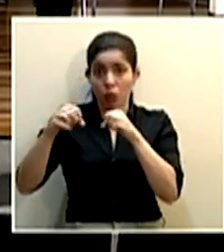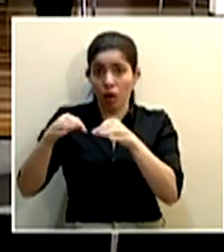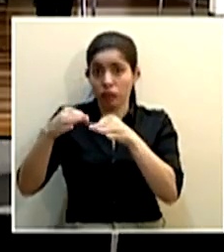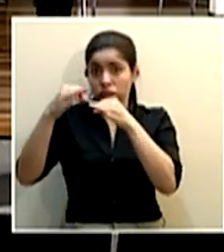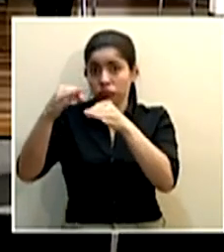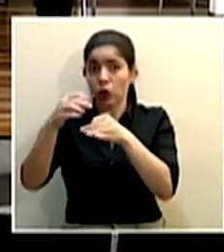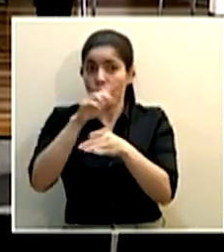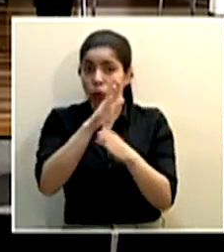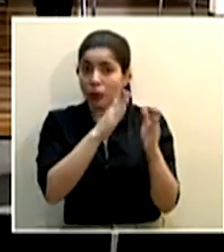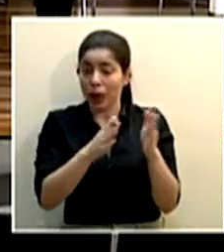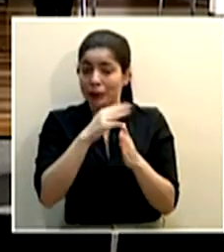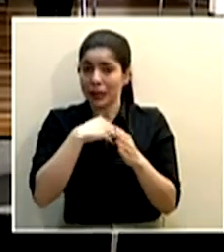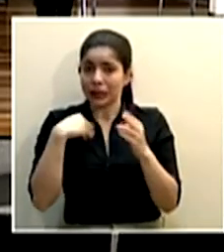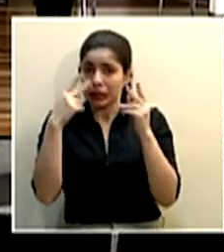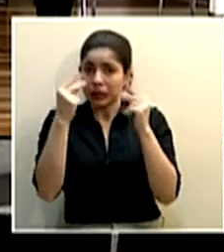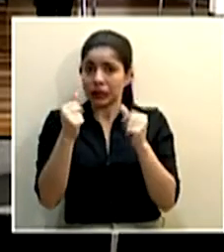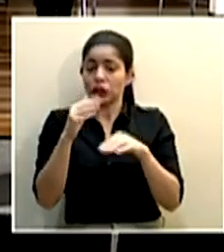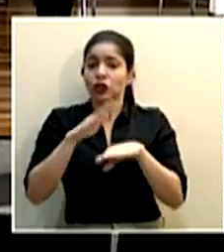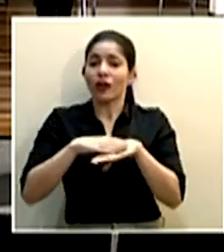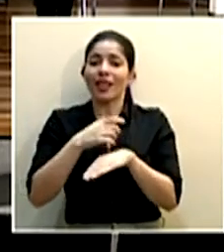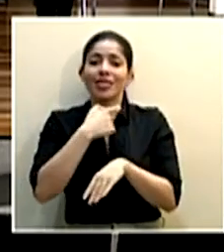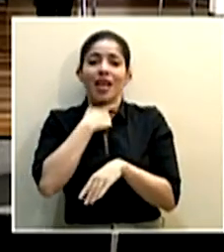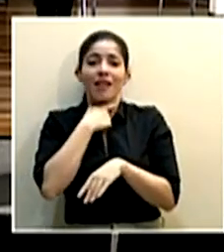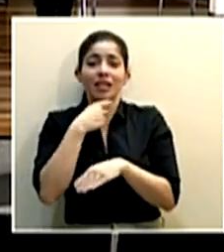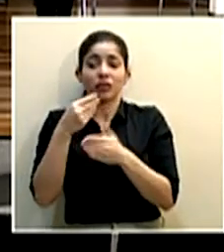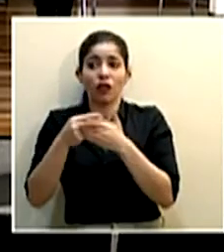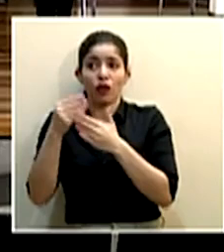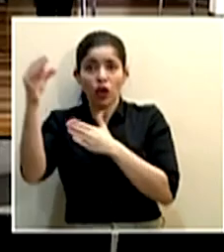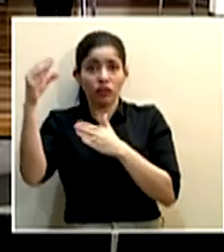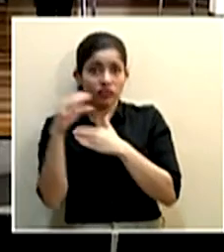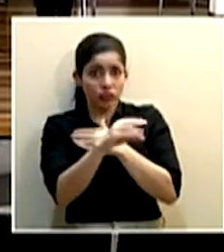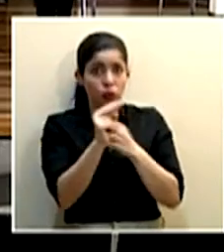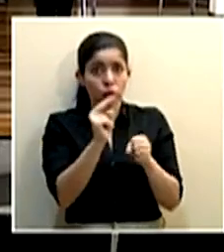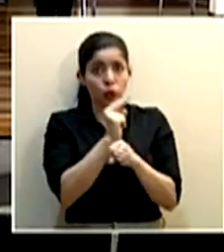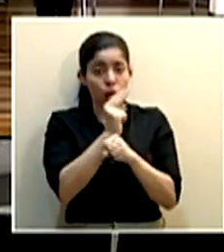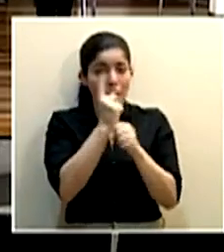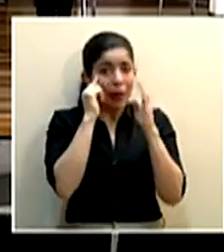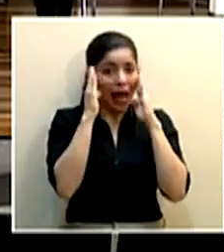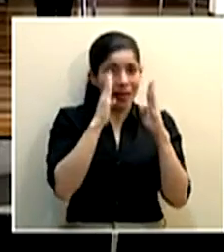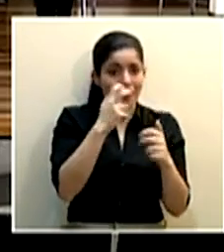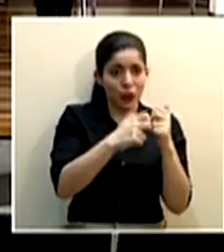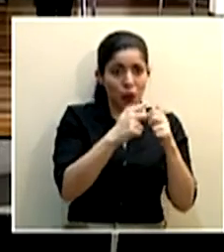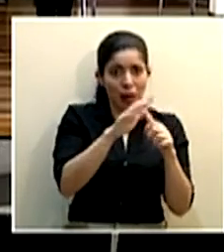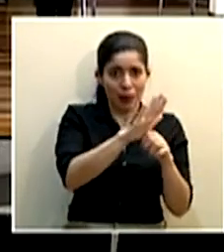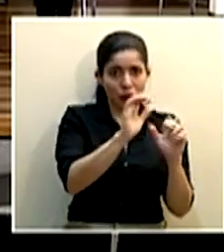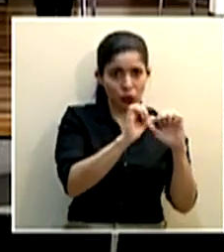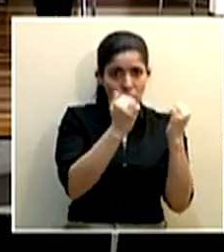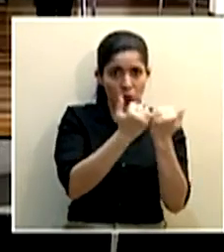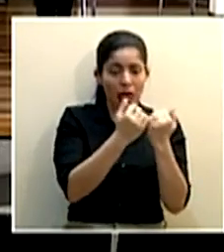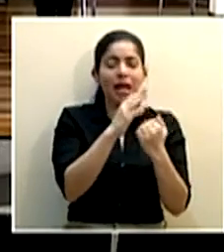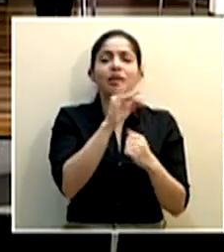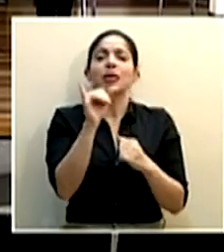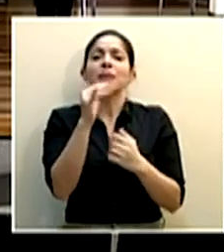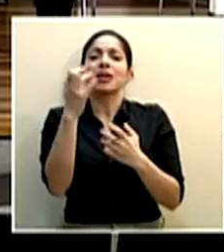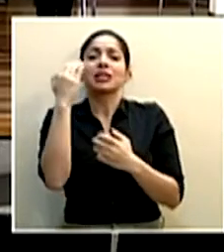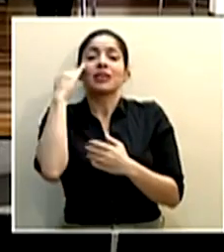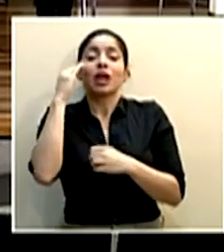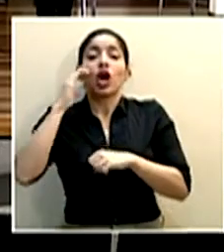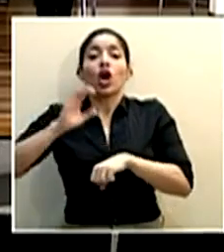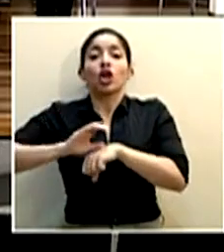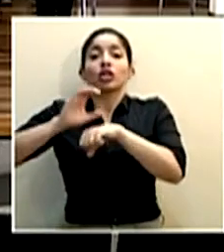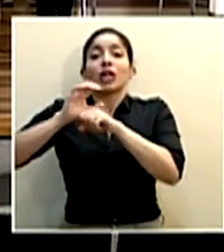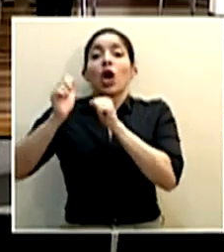planteado Hacienda para el tema del déficit y usarlo para atender la crisis del sector? Y quisiéramos saber si ya empezó el consejo de